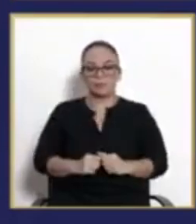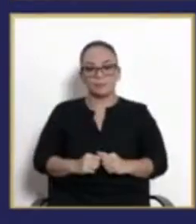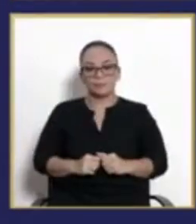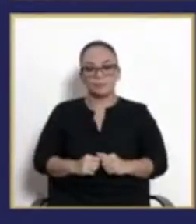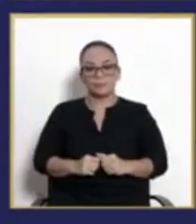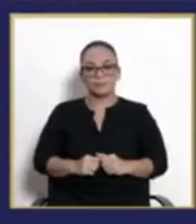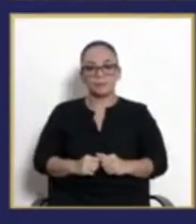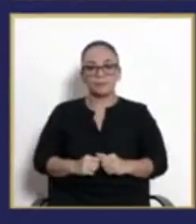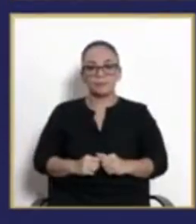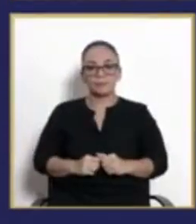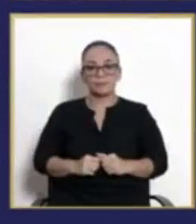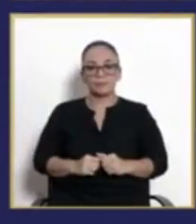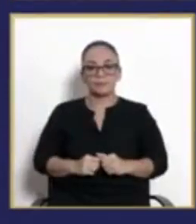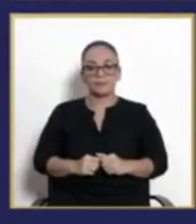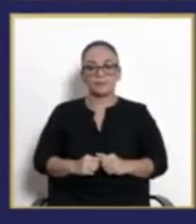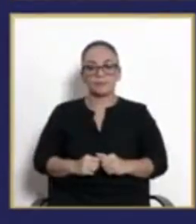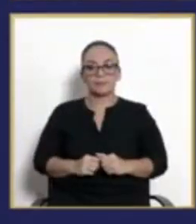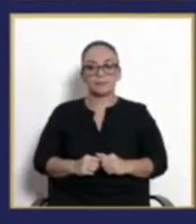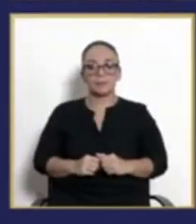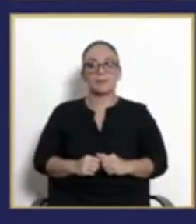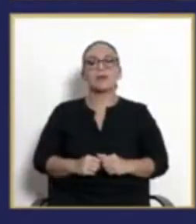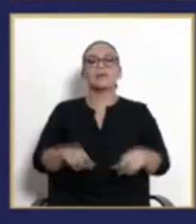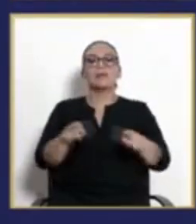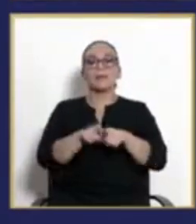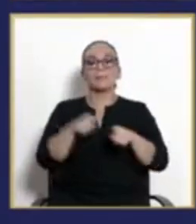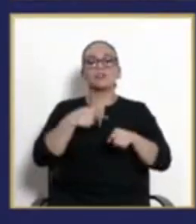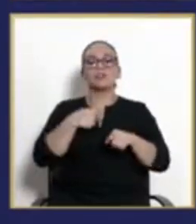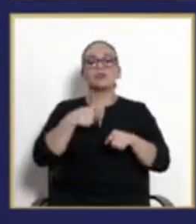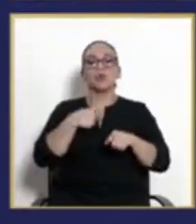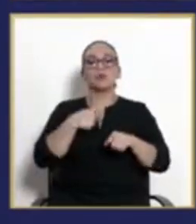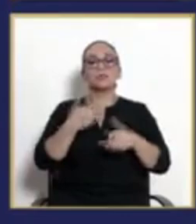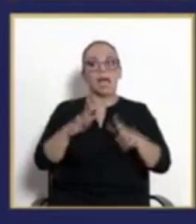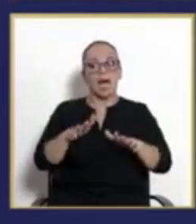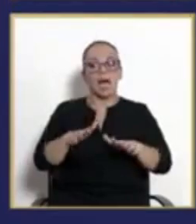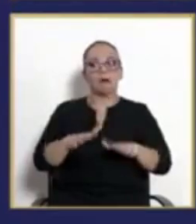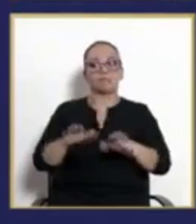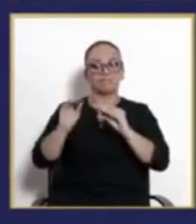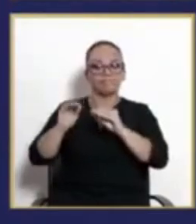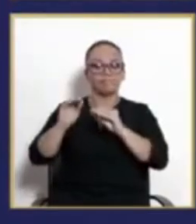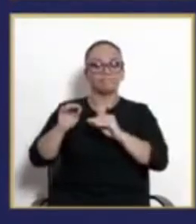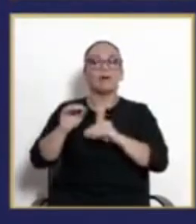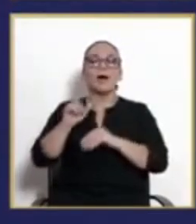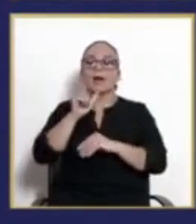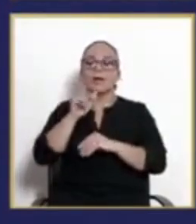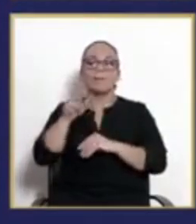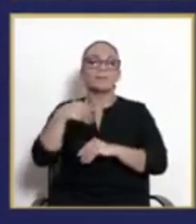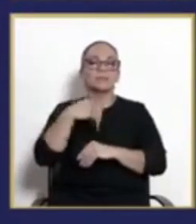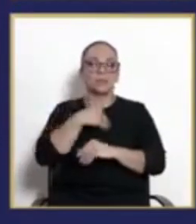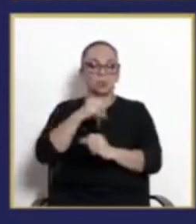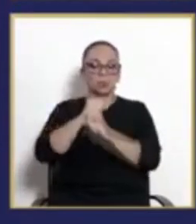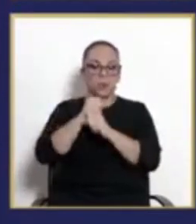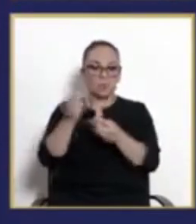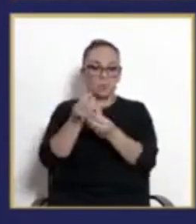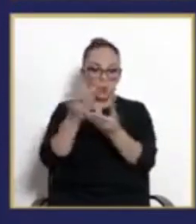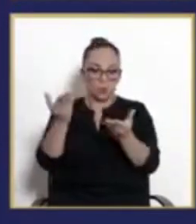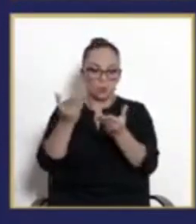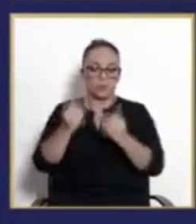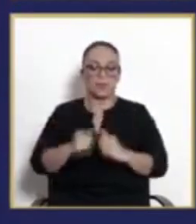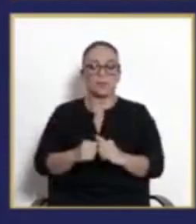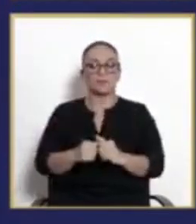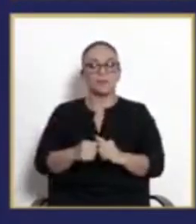También he instruido al Ministerio de Seguridad Pública a tener una